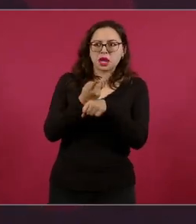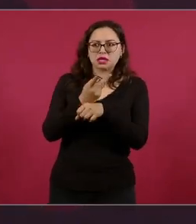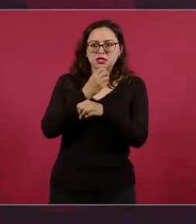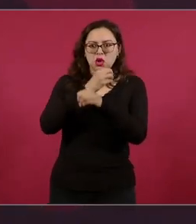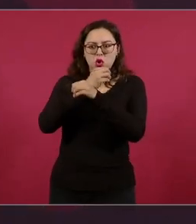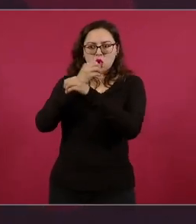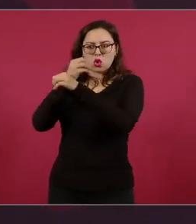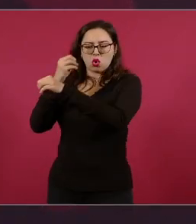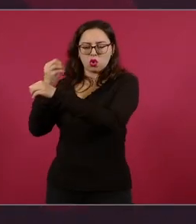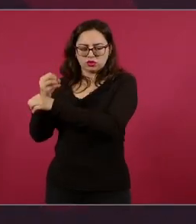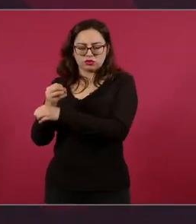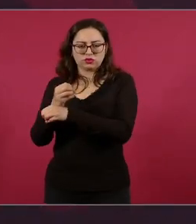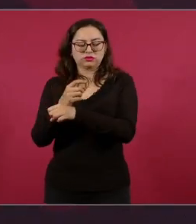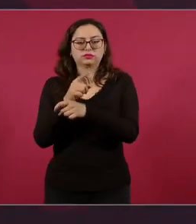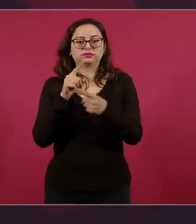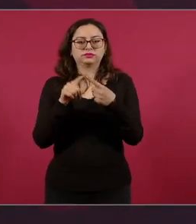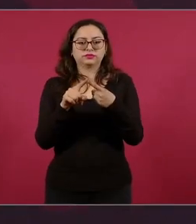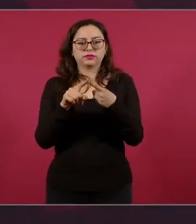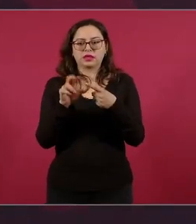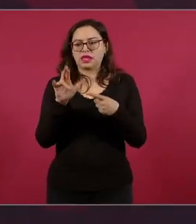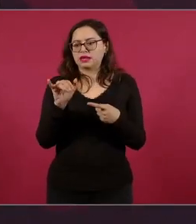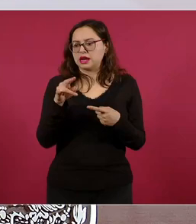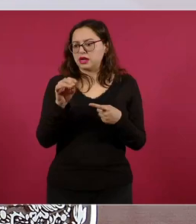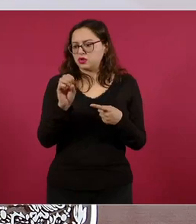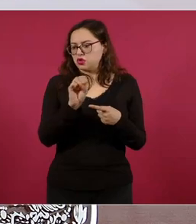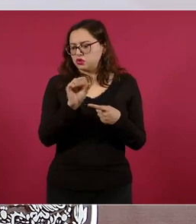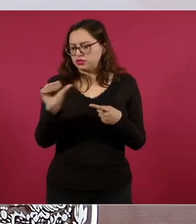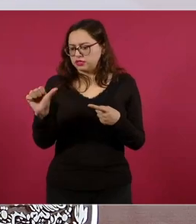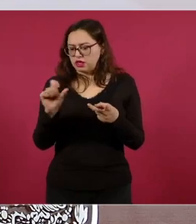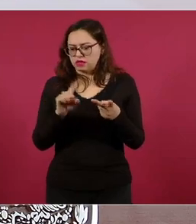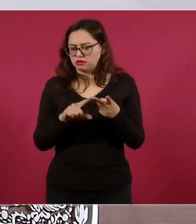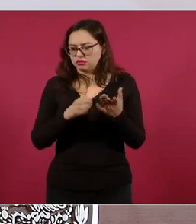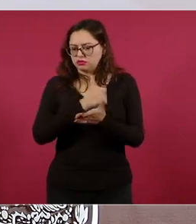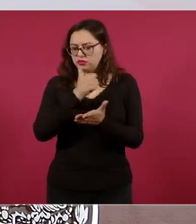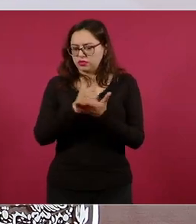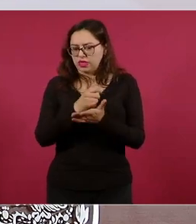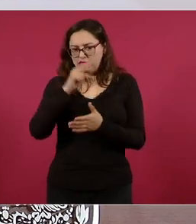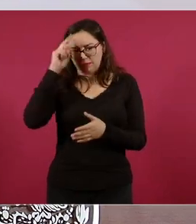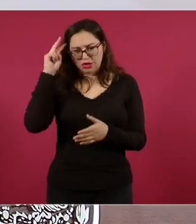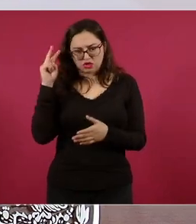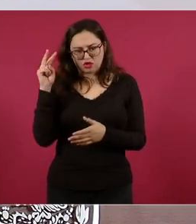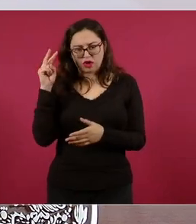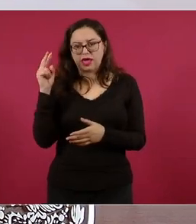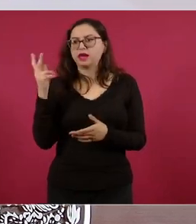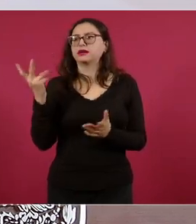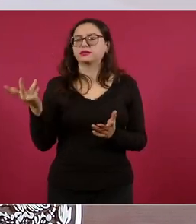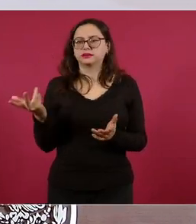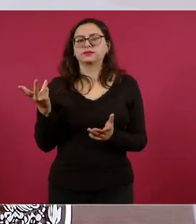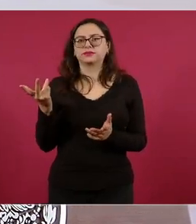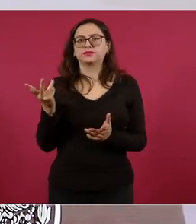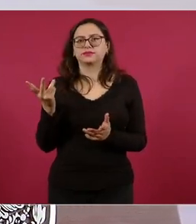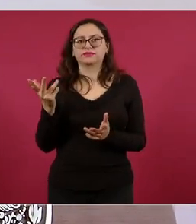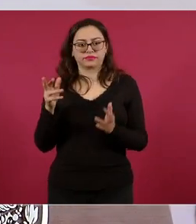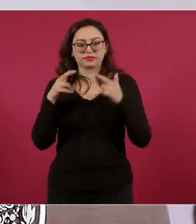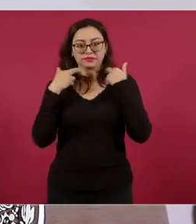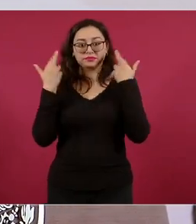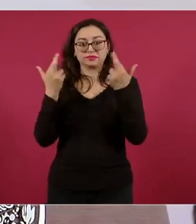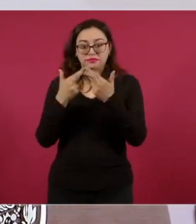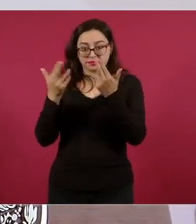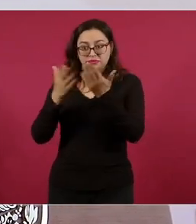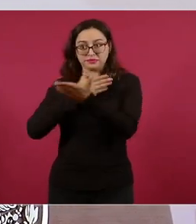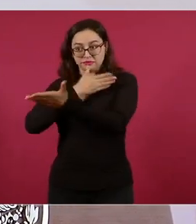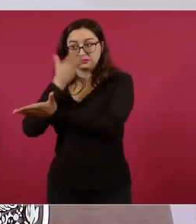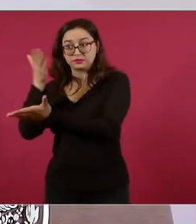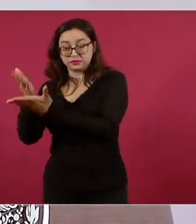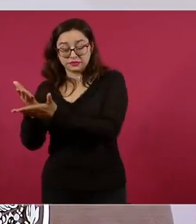Reynosa o Victoria no tengo el dato tuvimos esa reunión asistió el